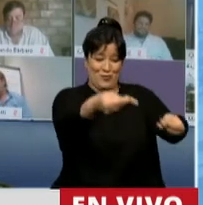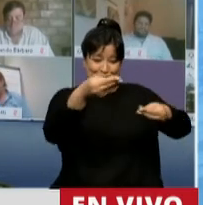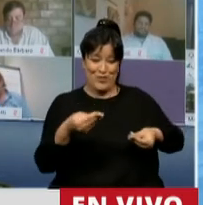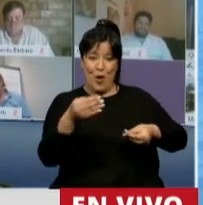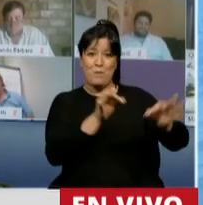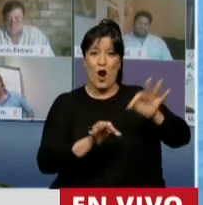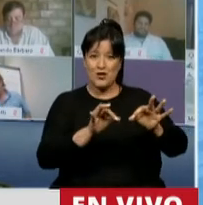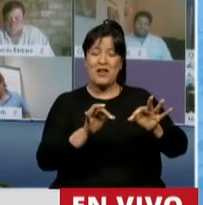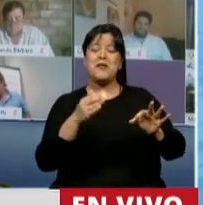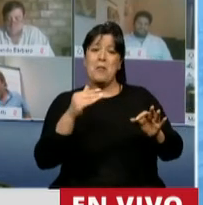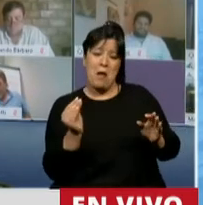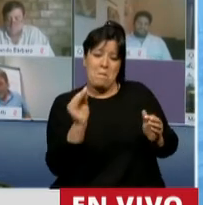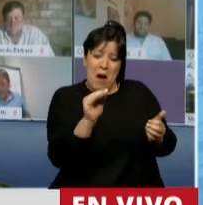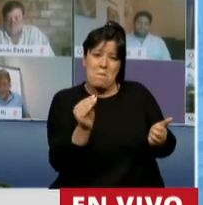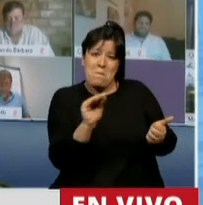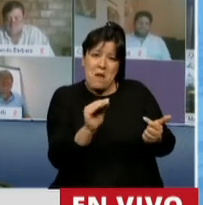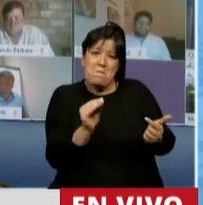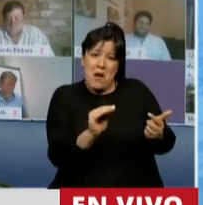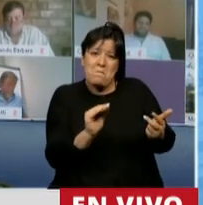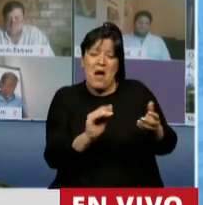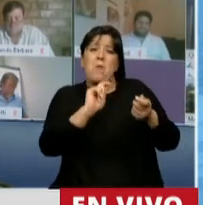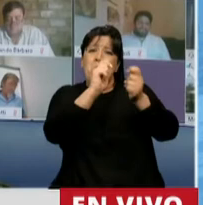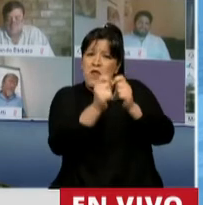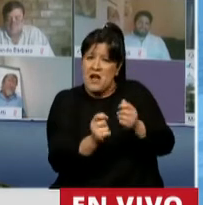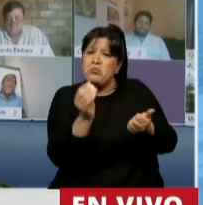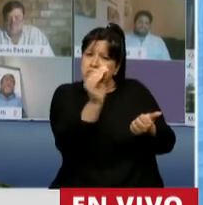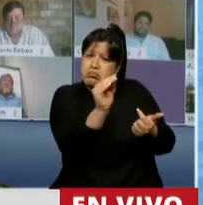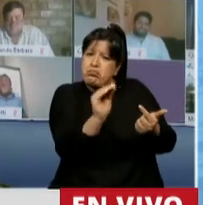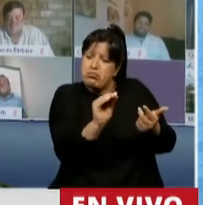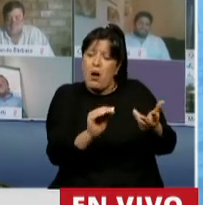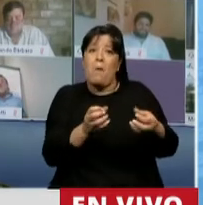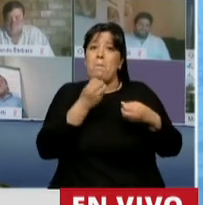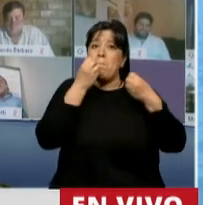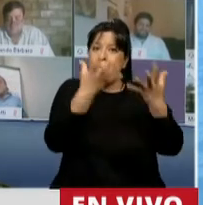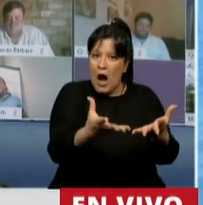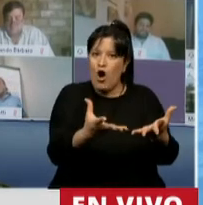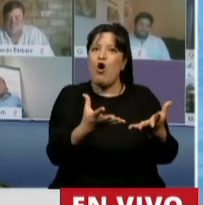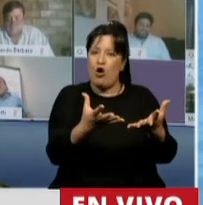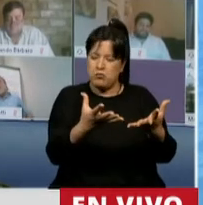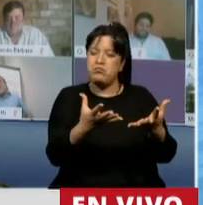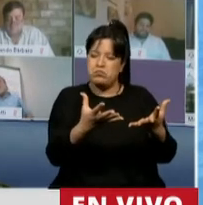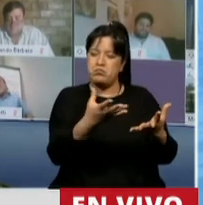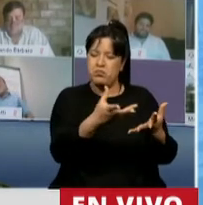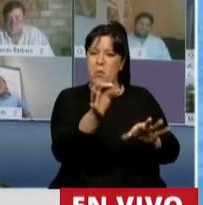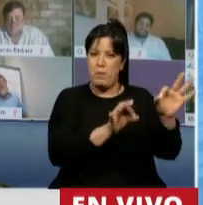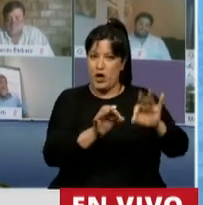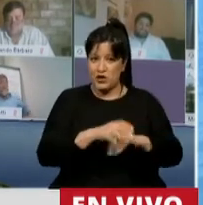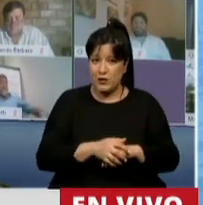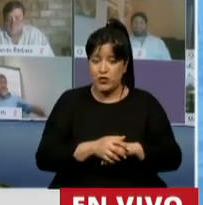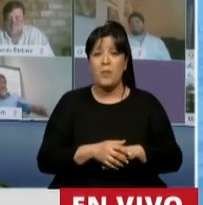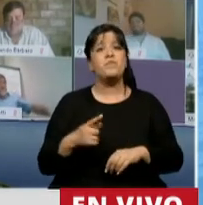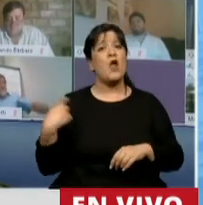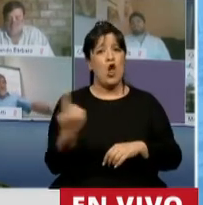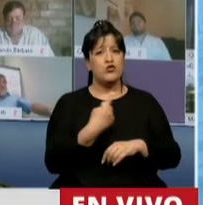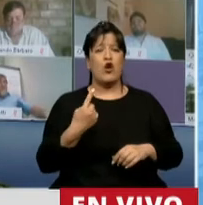agregando determinadas modificaciones que lo hacen un mejor proyecto aún. Y nosotros no vinimos